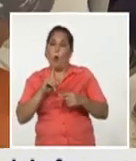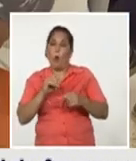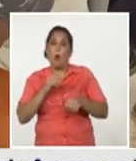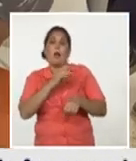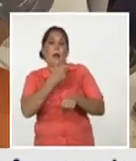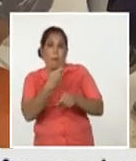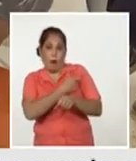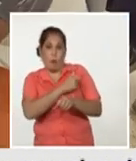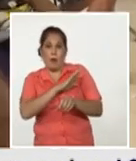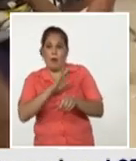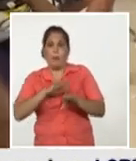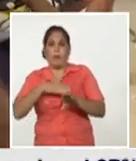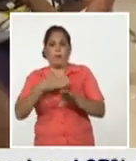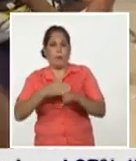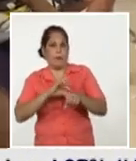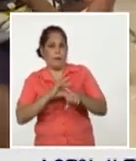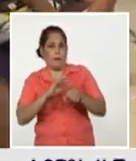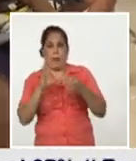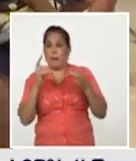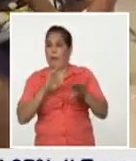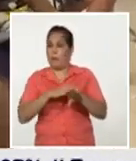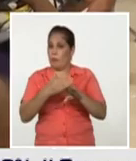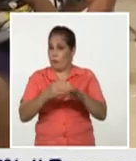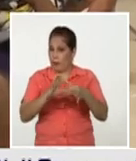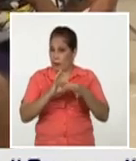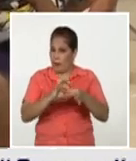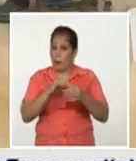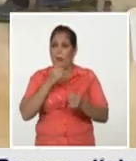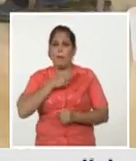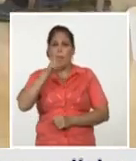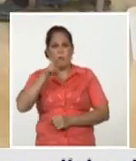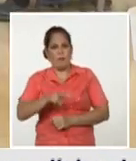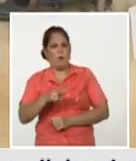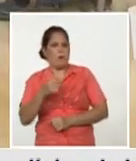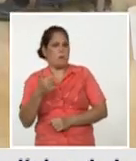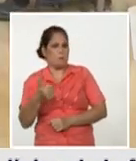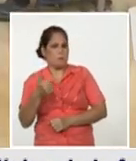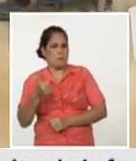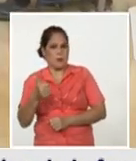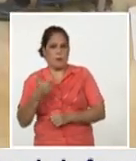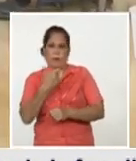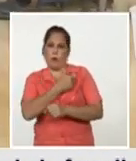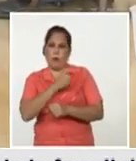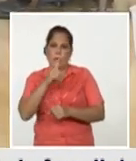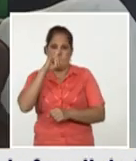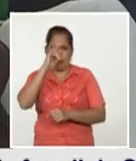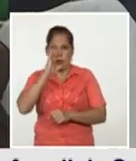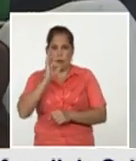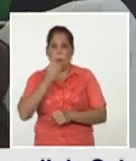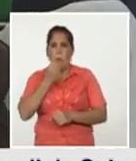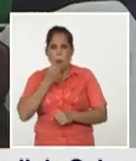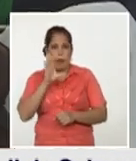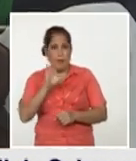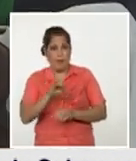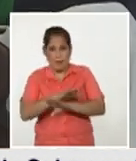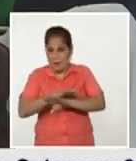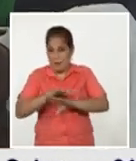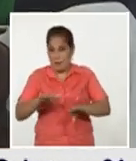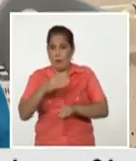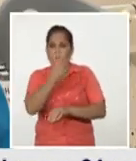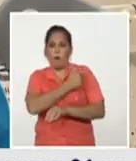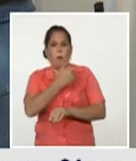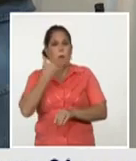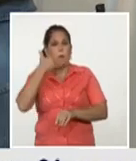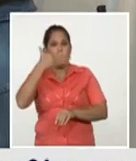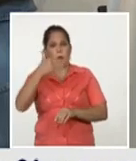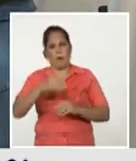los que desarrollan formas graves para poder evaluar realmente cuál es la eficacia de la vacuna ¿cuándo se podrá decir entonces doctora que la vacuna es eficaz?